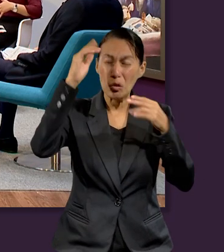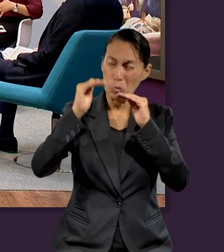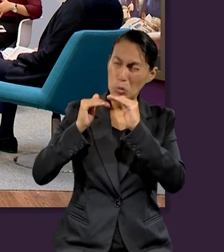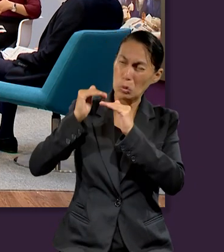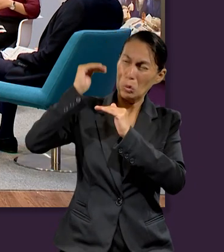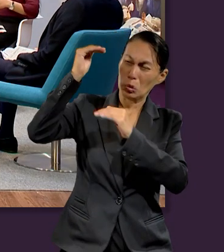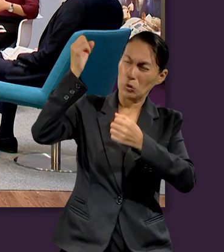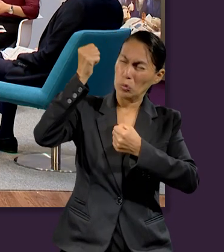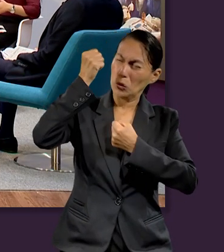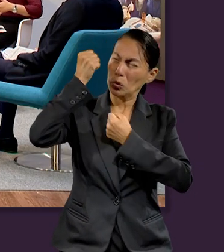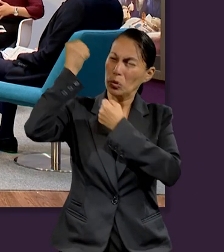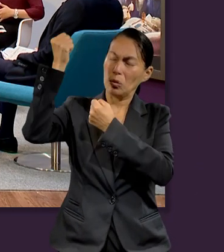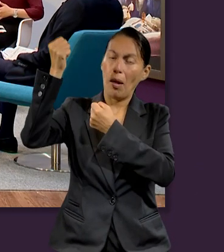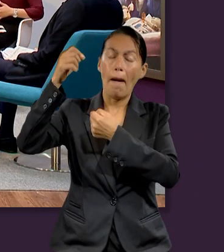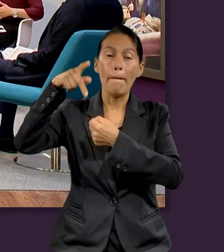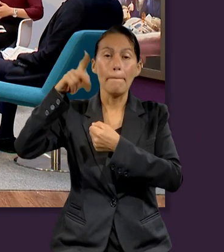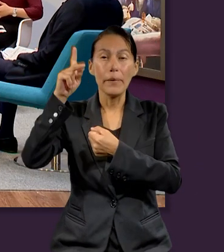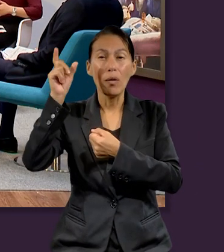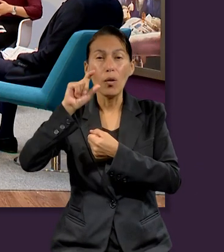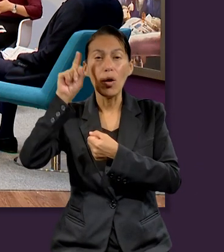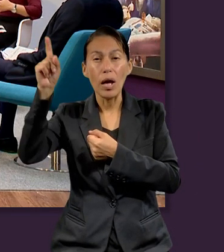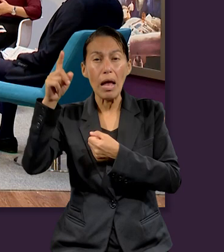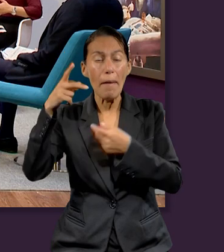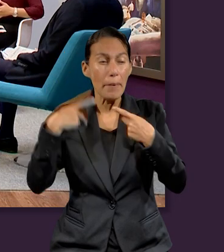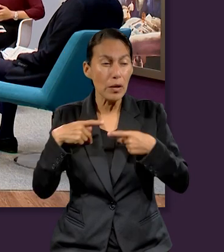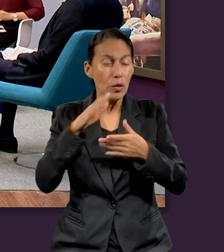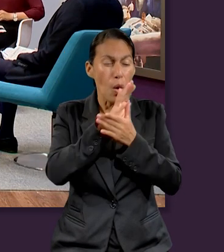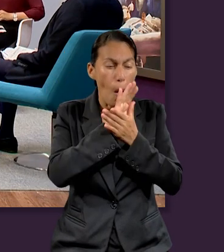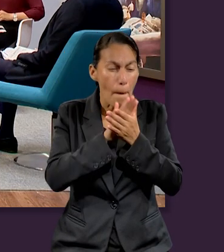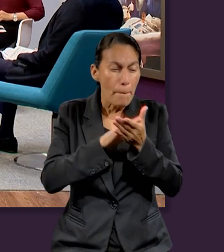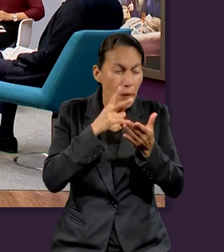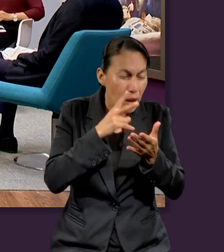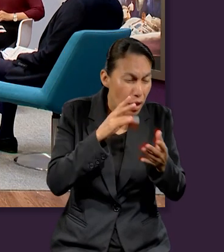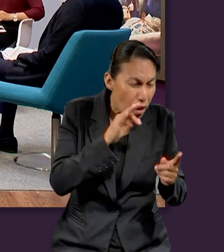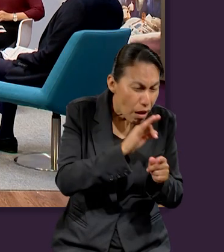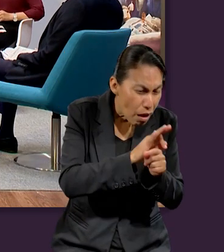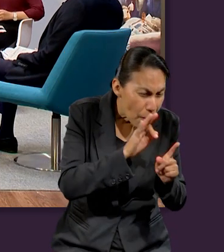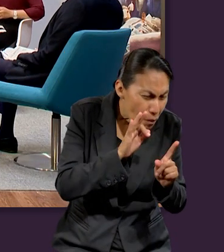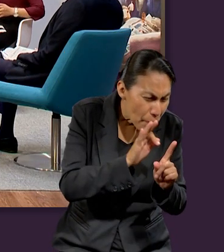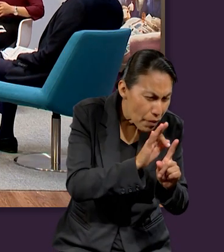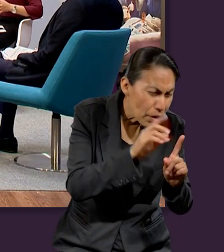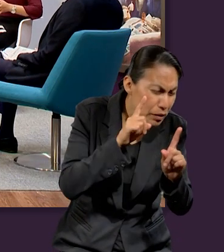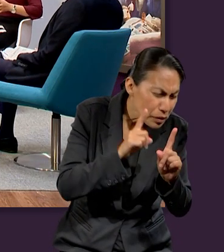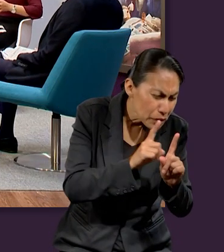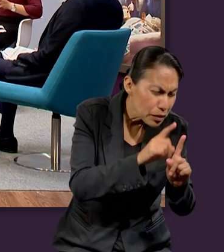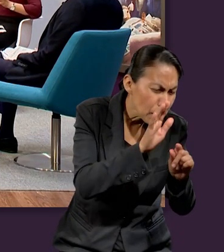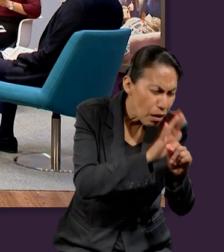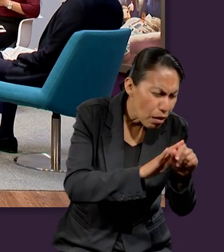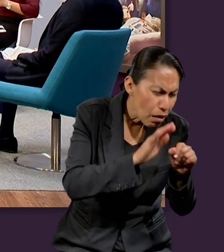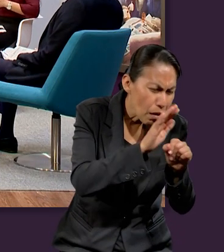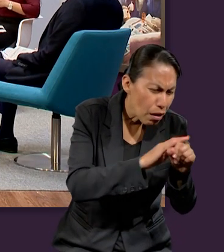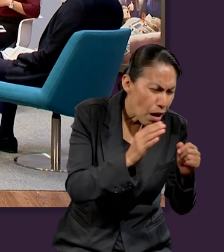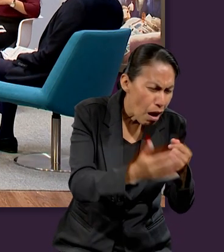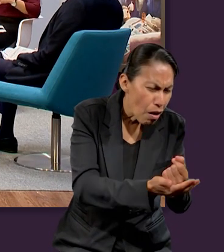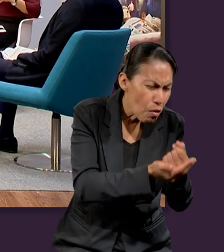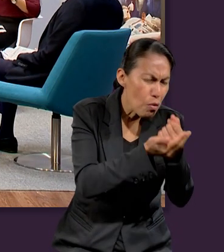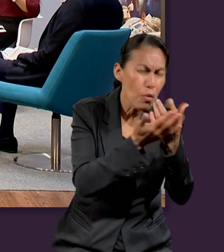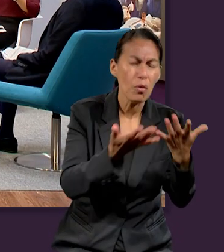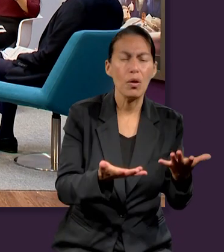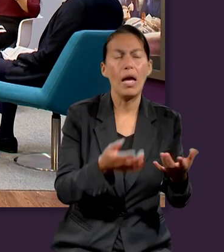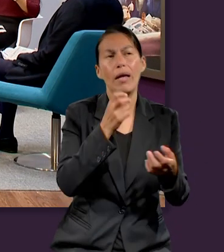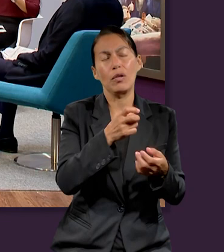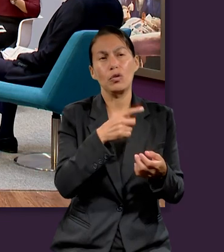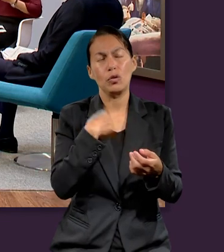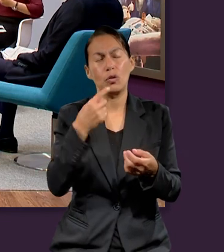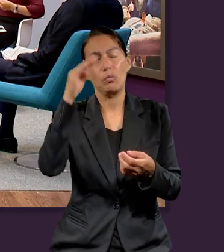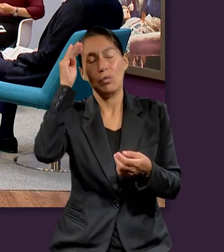que él ve por los humildes, él vivifica el corazón de los quebrantados. Entonces, nos transporta a